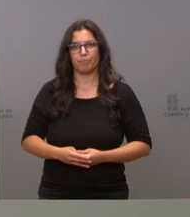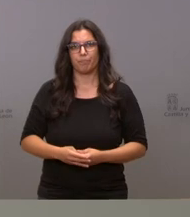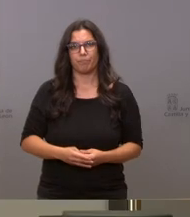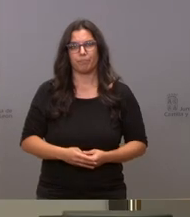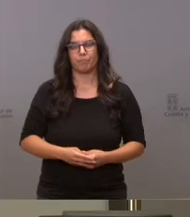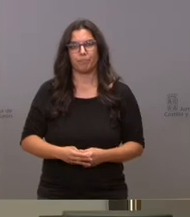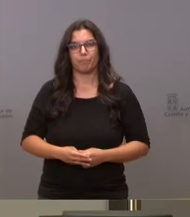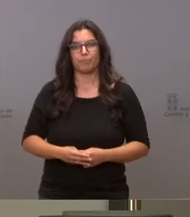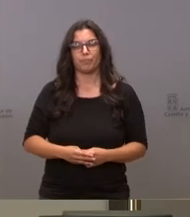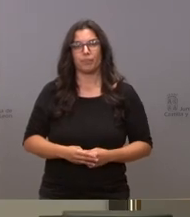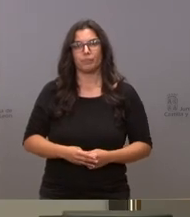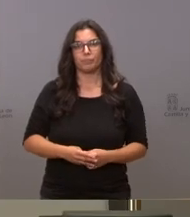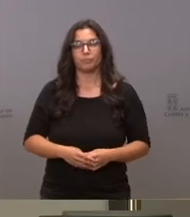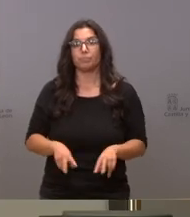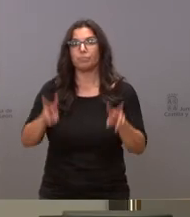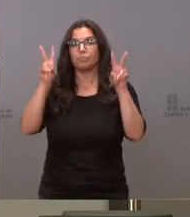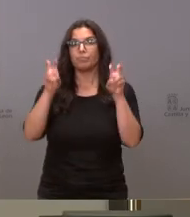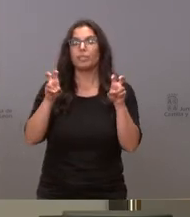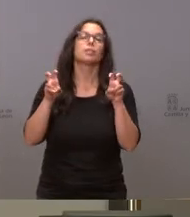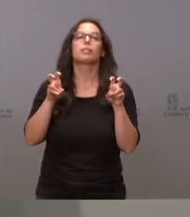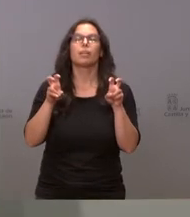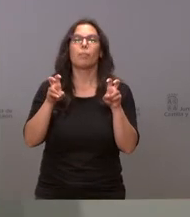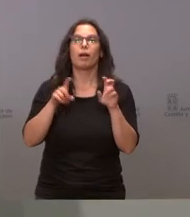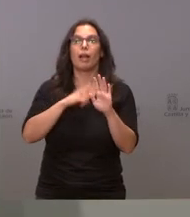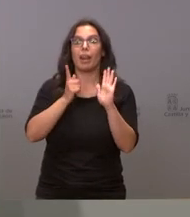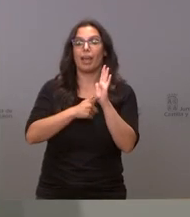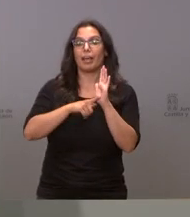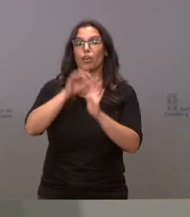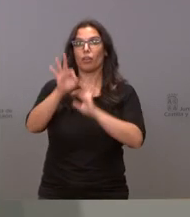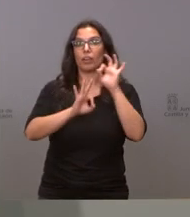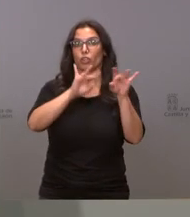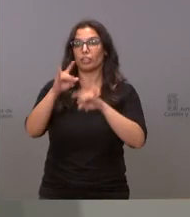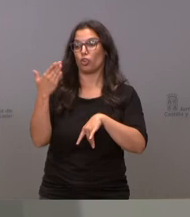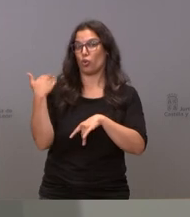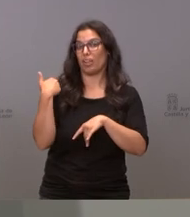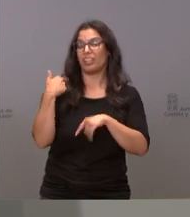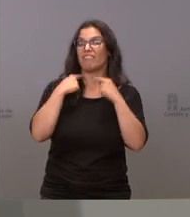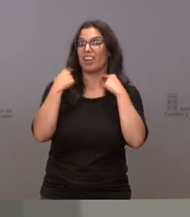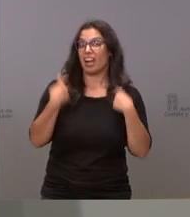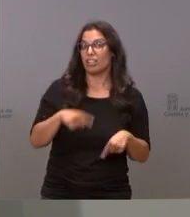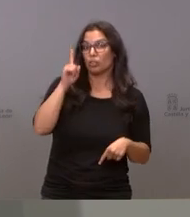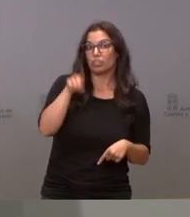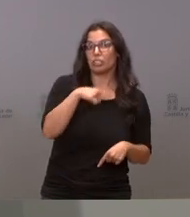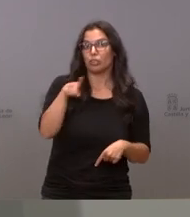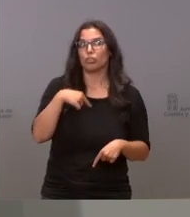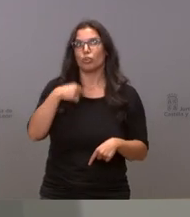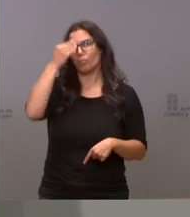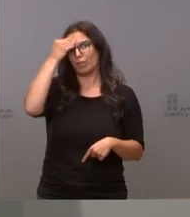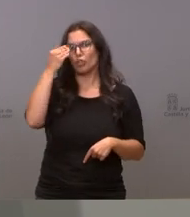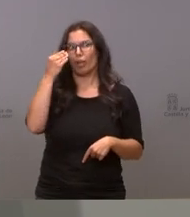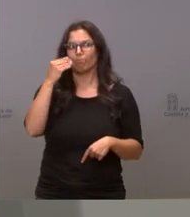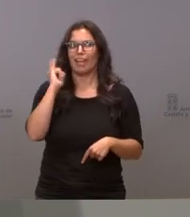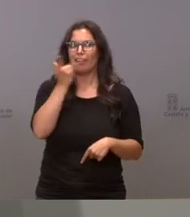sobre si ha fracasado o no la anterior ley bueno yo creo que tiene un notable error de diseño